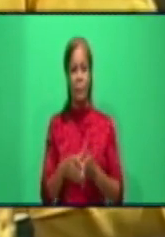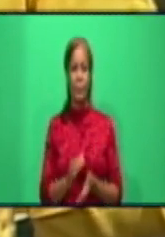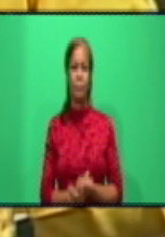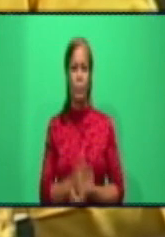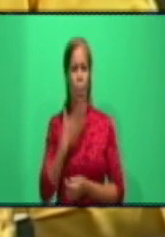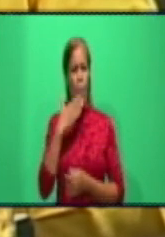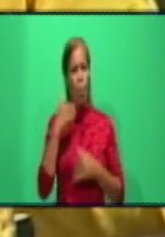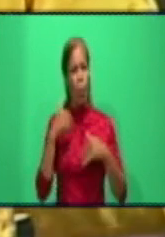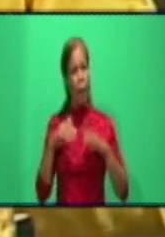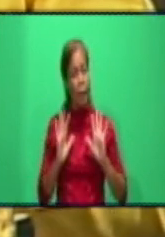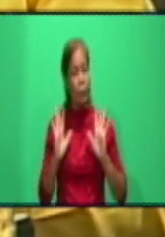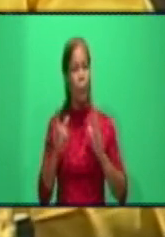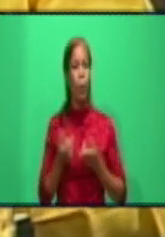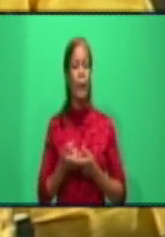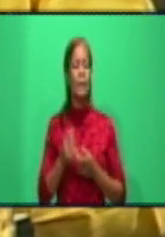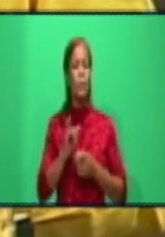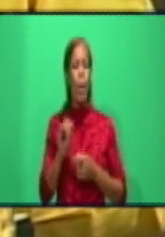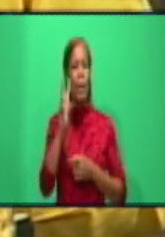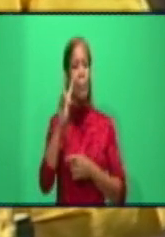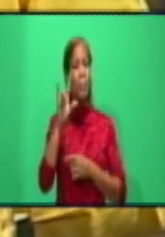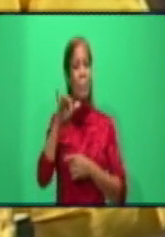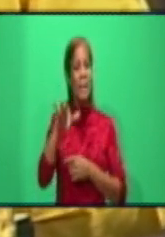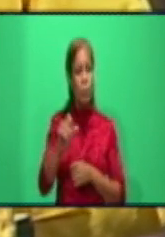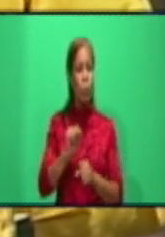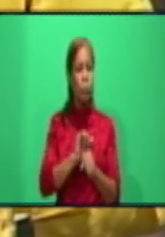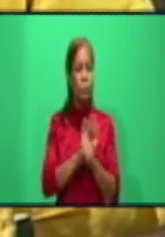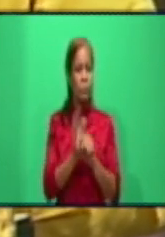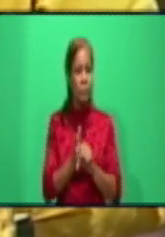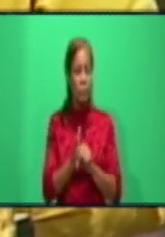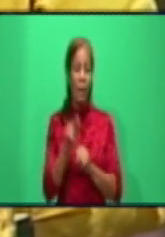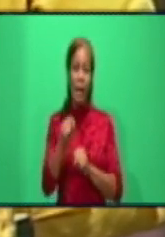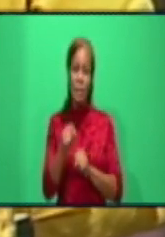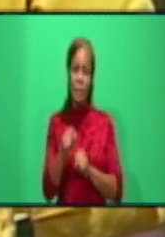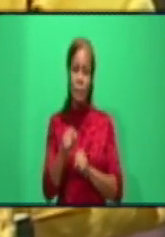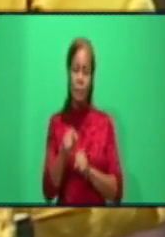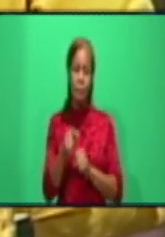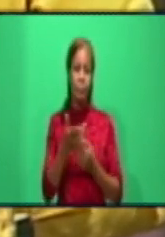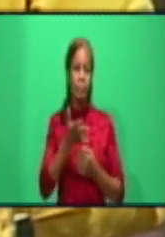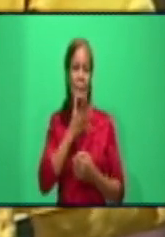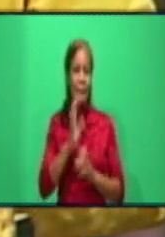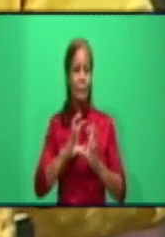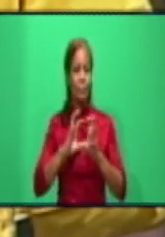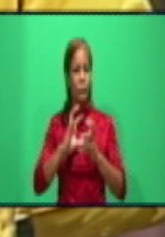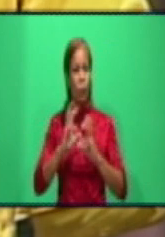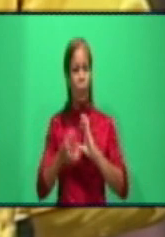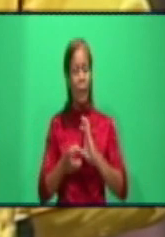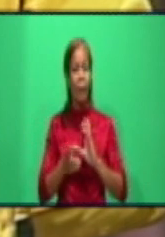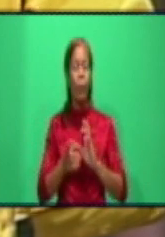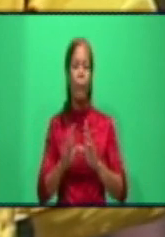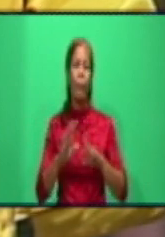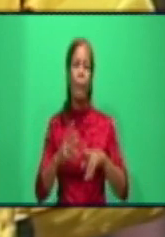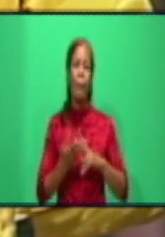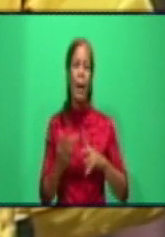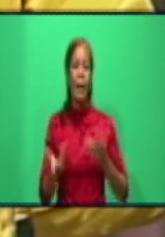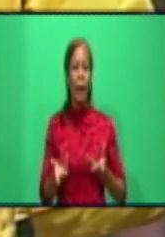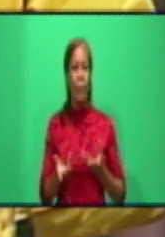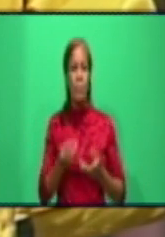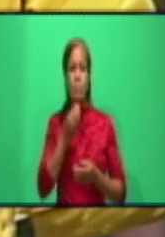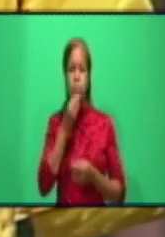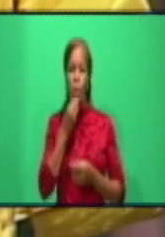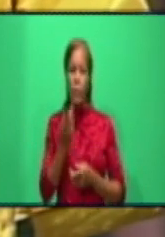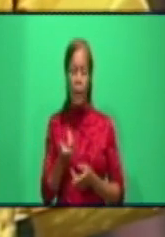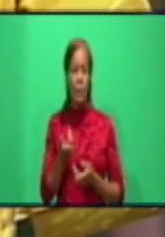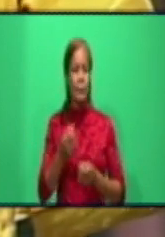es un fenómeno muy complejo. Un fenómeno que para poder enfrentarlo y poder deslindar